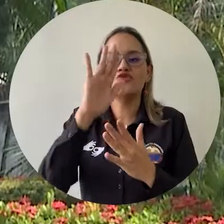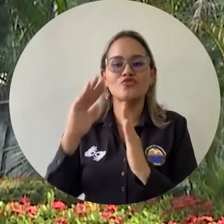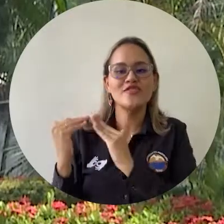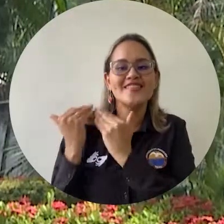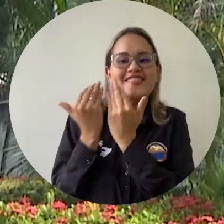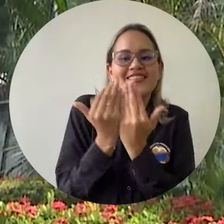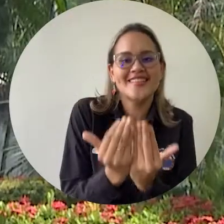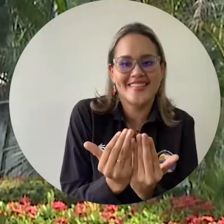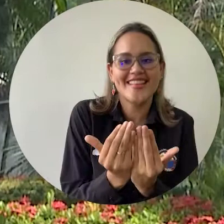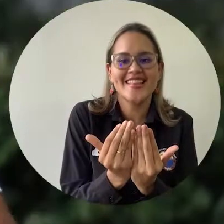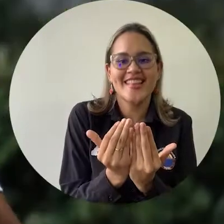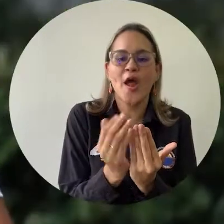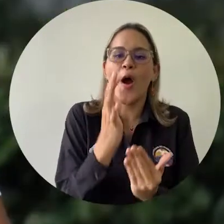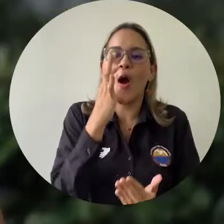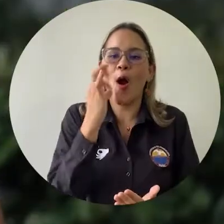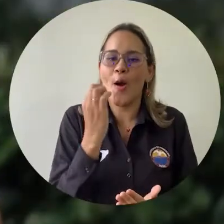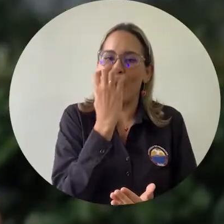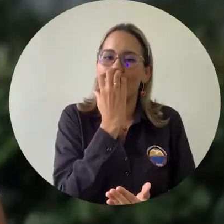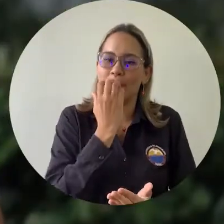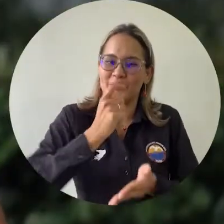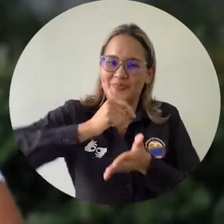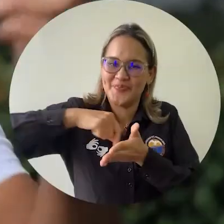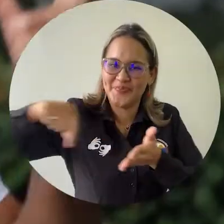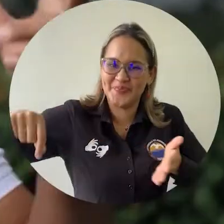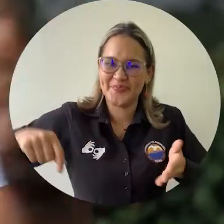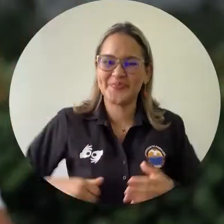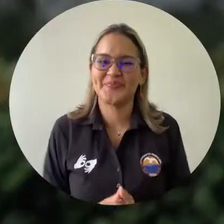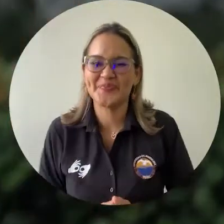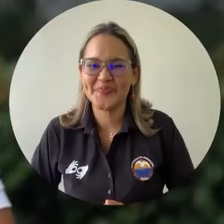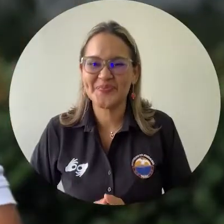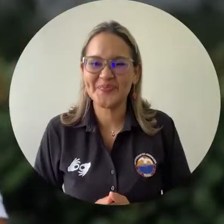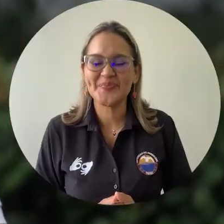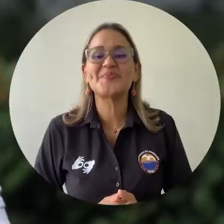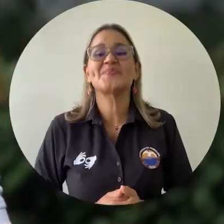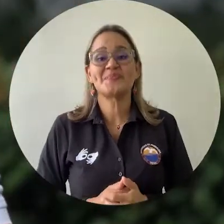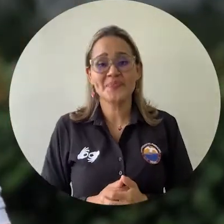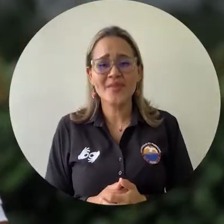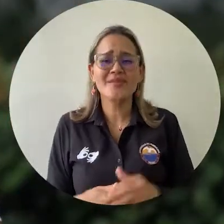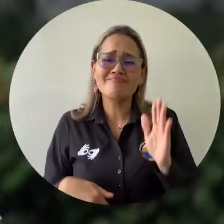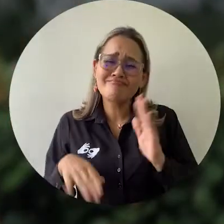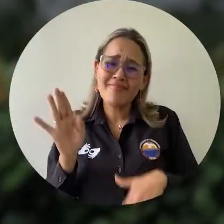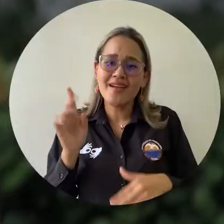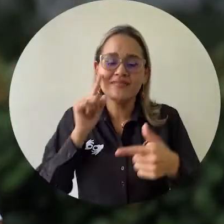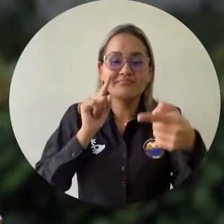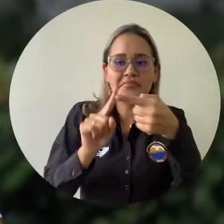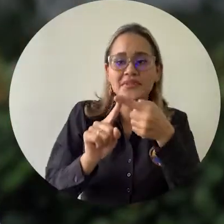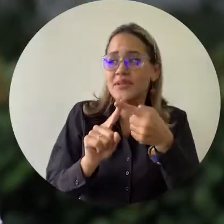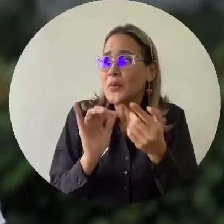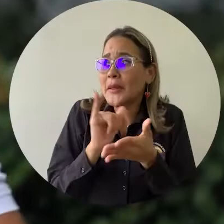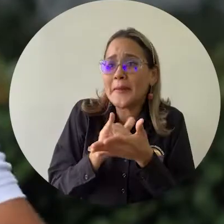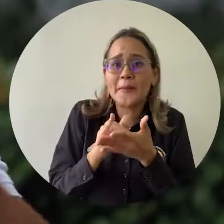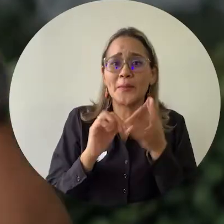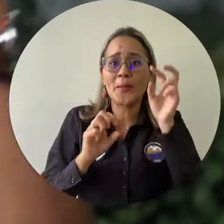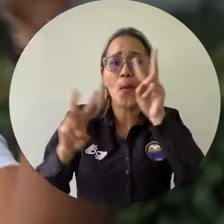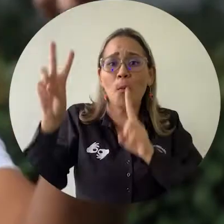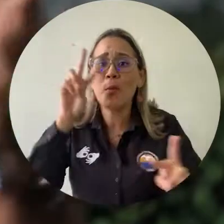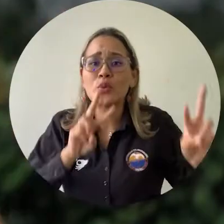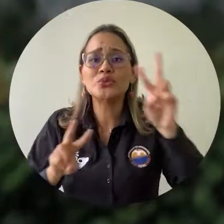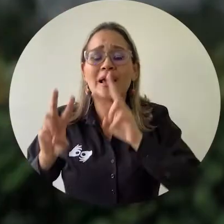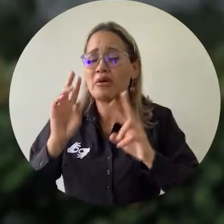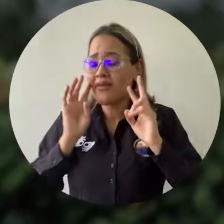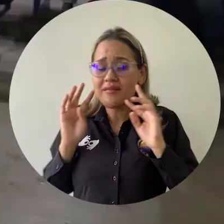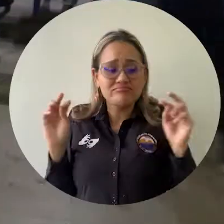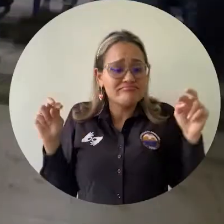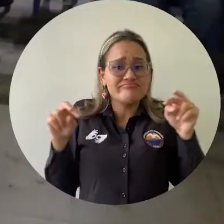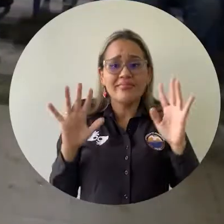Nos hemos preocupado no solo por mantenernos dentro de las cuatro paredes que encierran al museo, sino que es nuestra pretensión y objetivo salir hacia